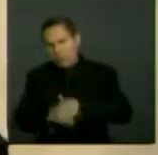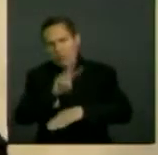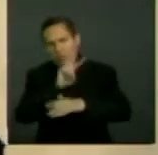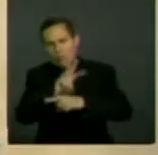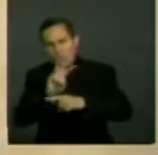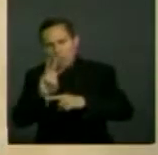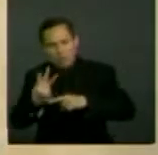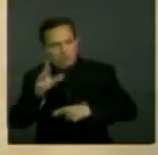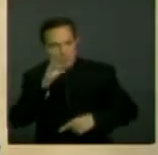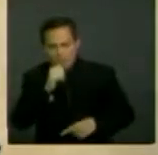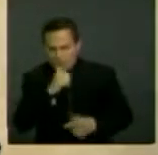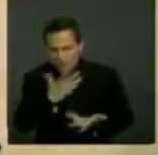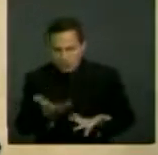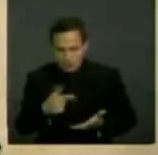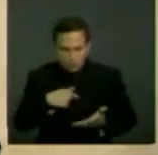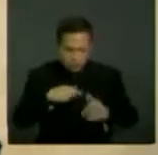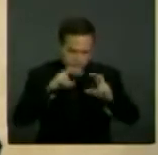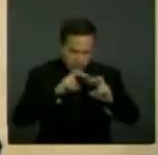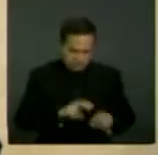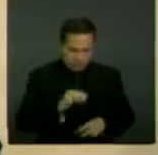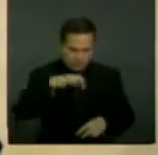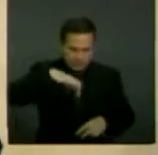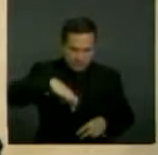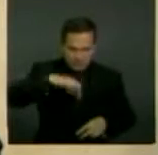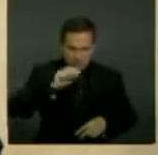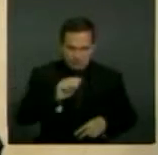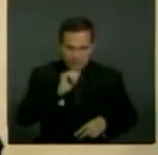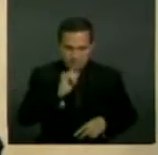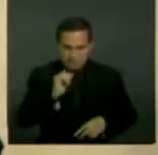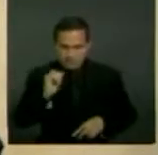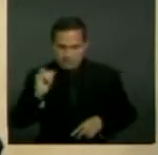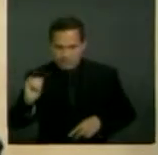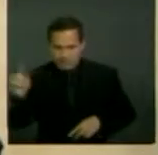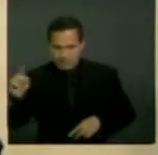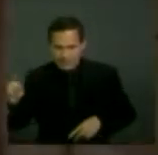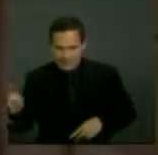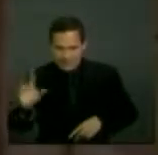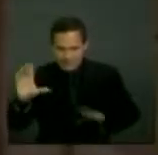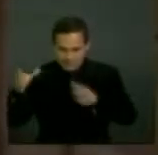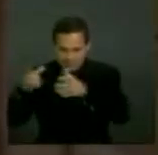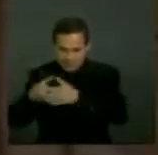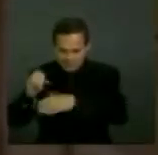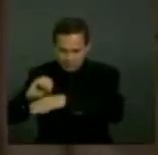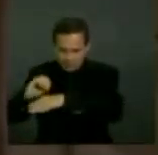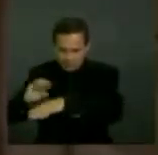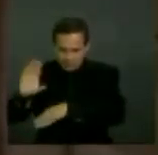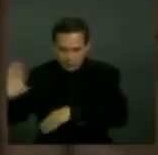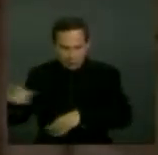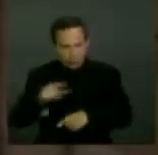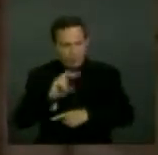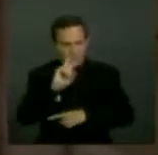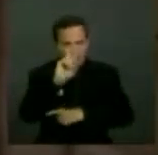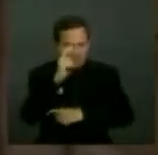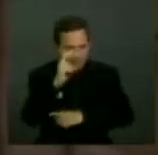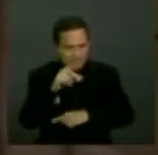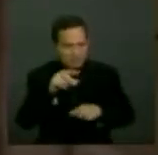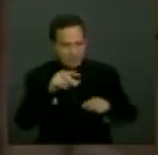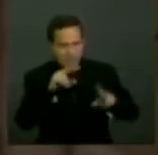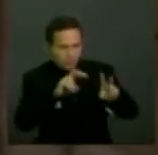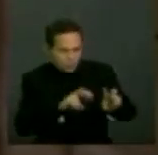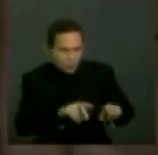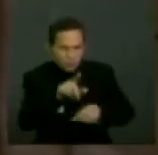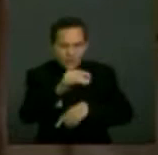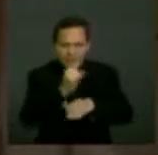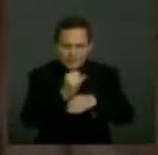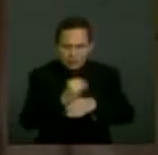realizada por País en el año 2012 acerca de la respuesta de la Defensoría del Pueblo, la Fiscalía General de la Nación y el Instituto de Medicina Legal